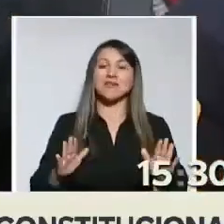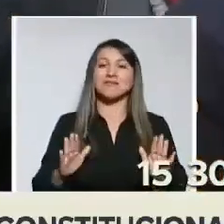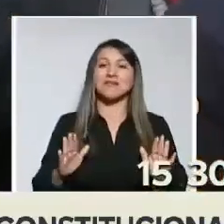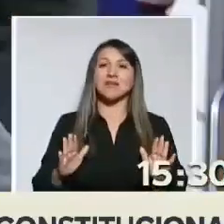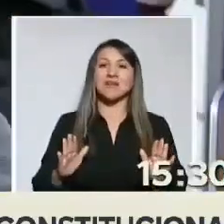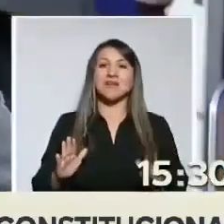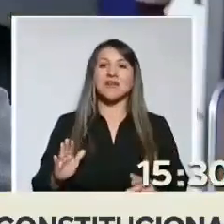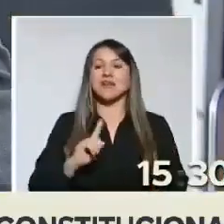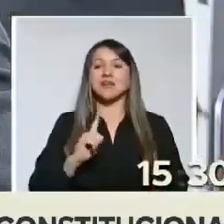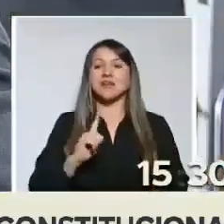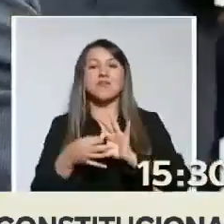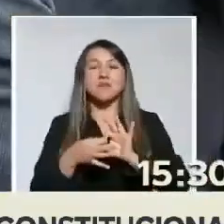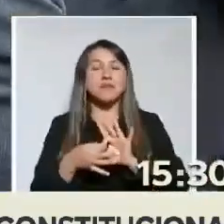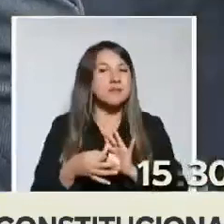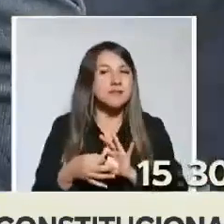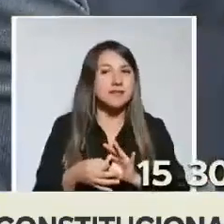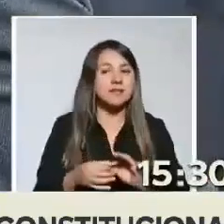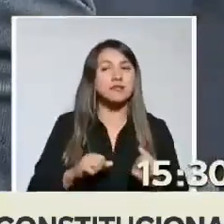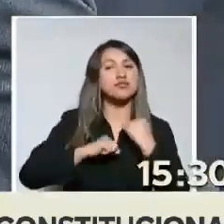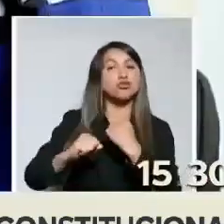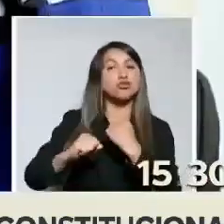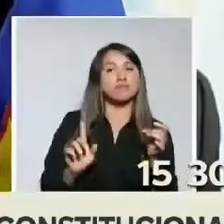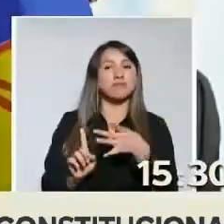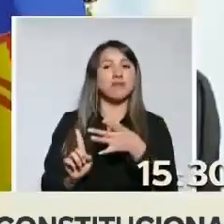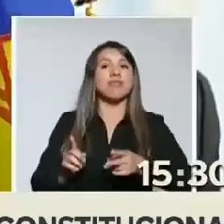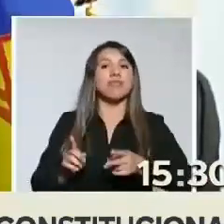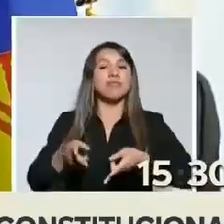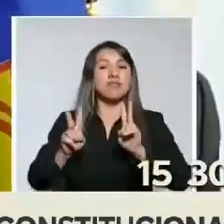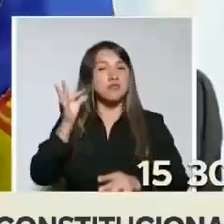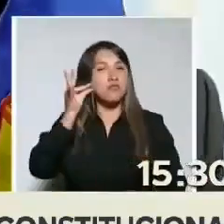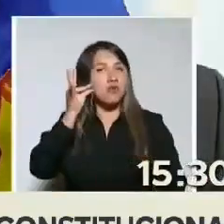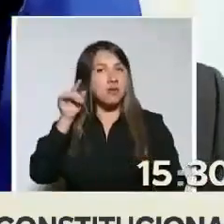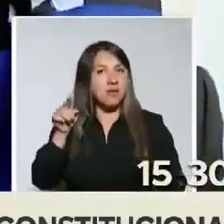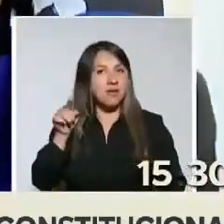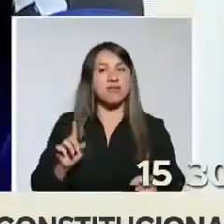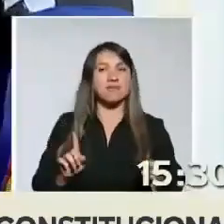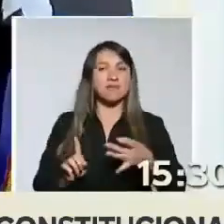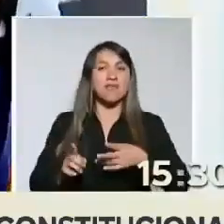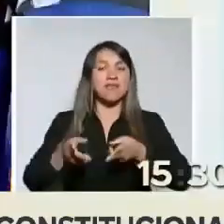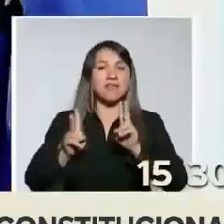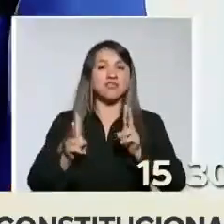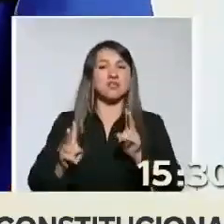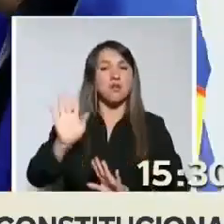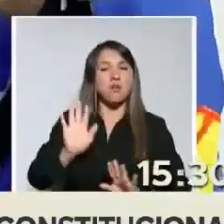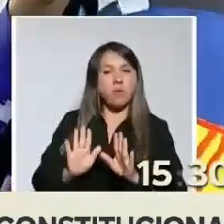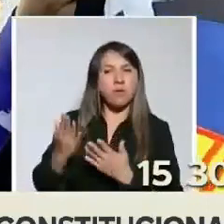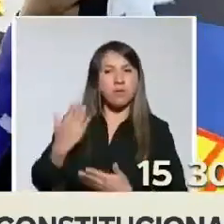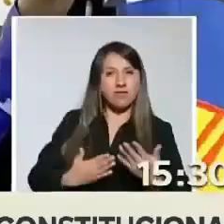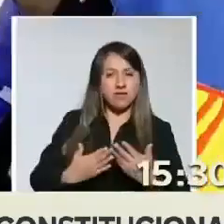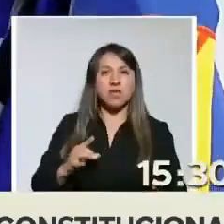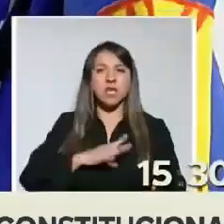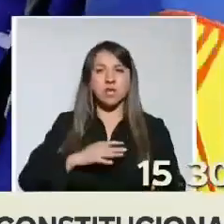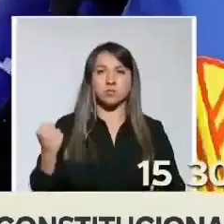atente contra los derechos de las mujeres, con los derechos de las cuidadoras, en un Chile